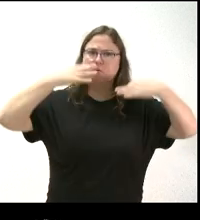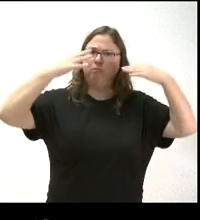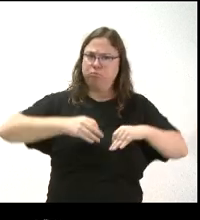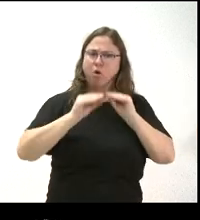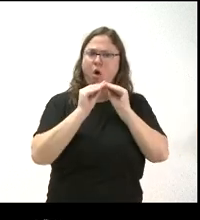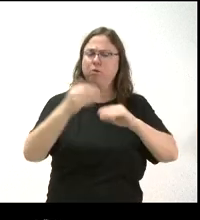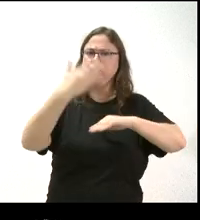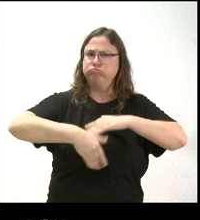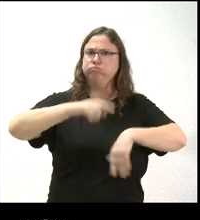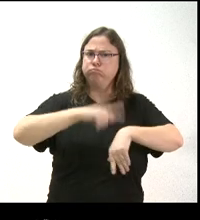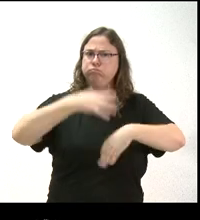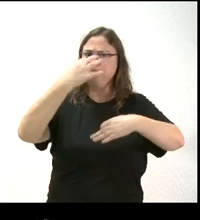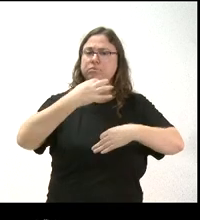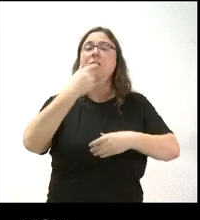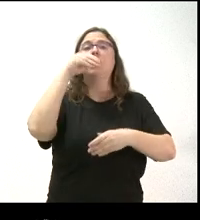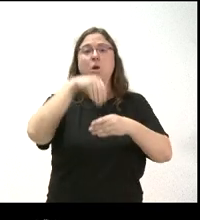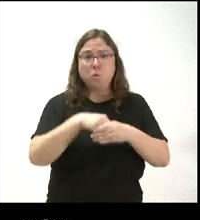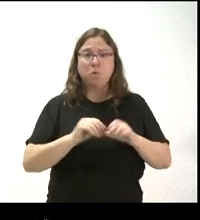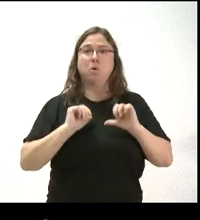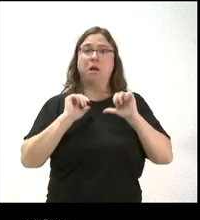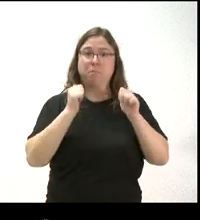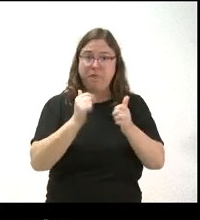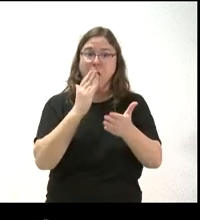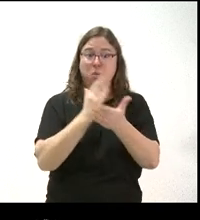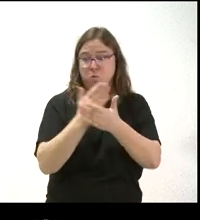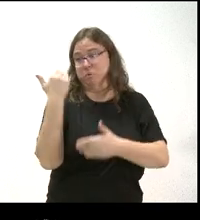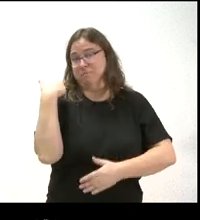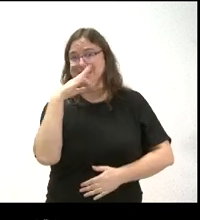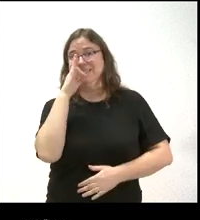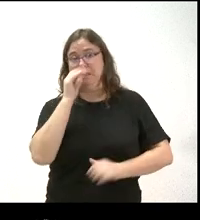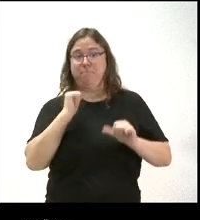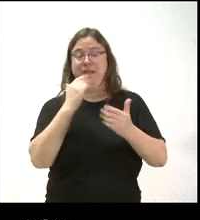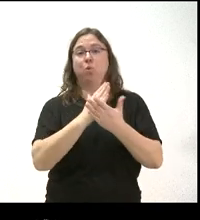obra que incluían, por lo tanto, empezar el curso este pasado mes de septiembre.